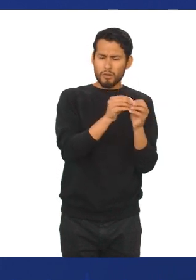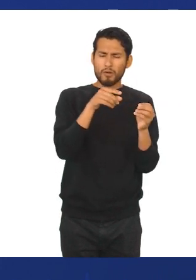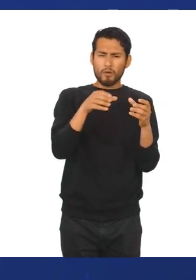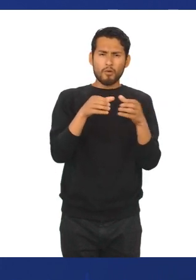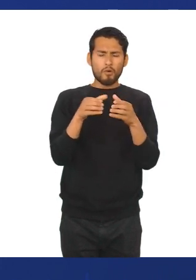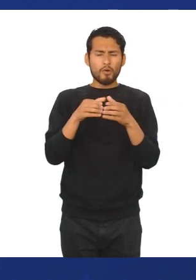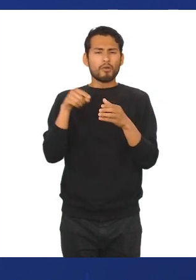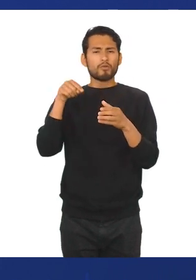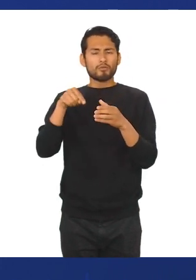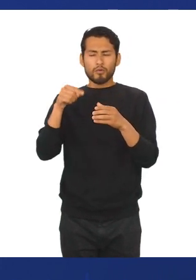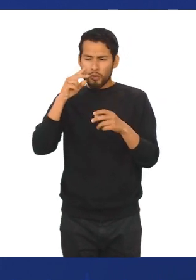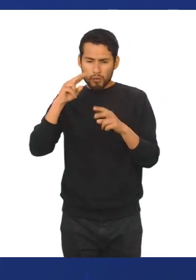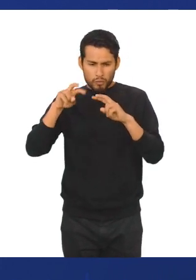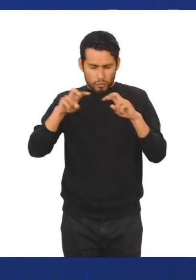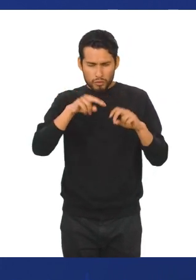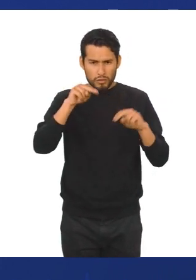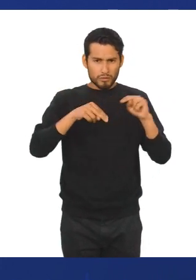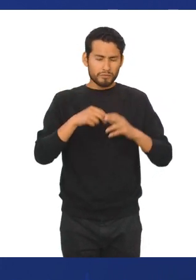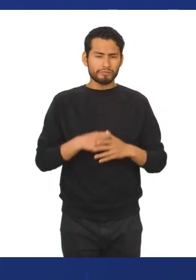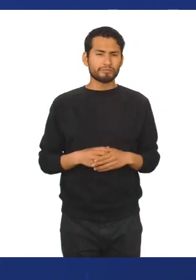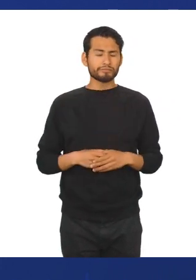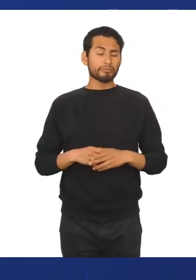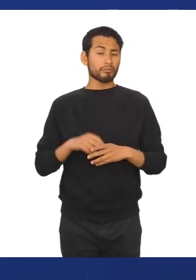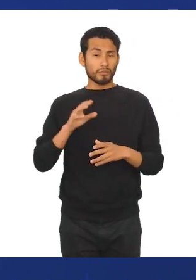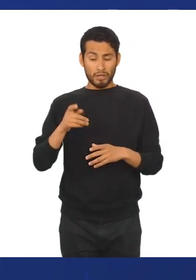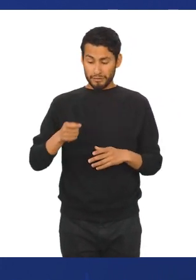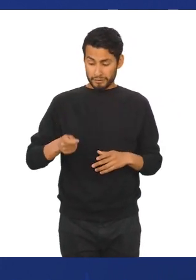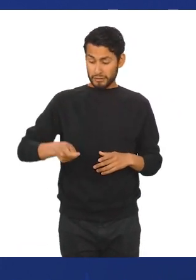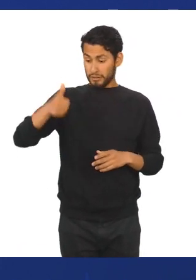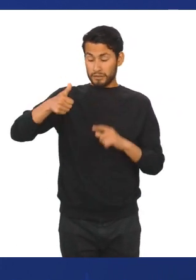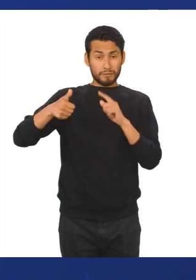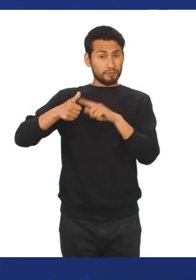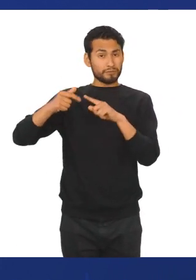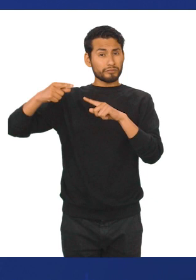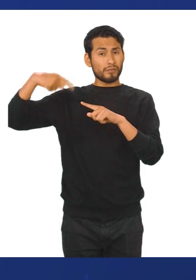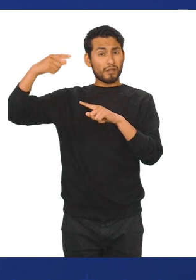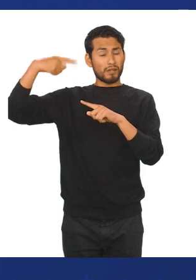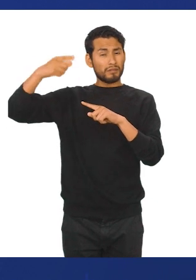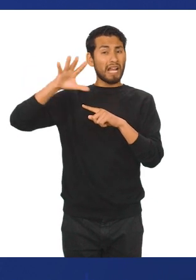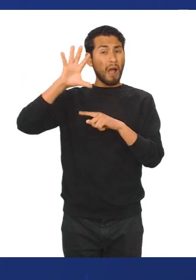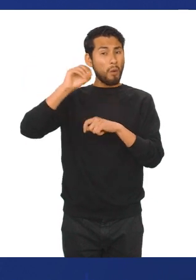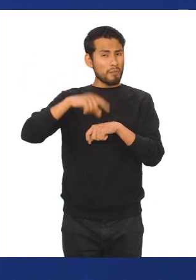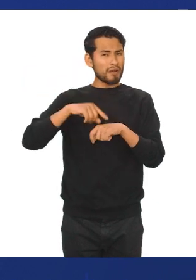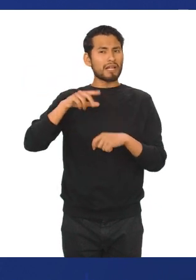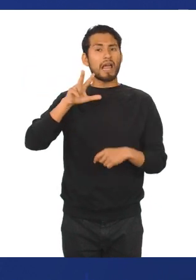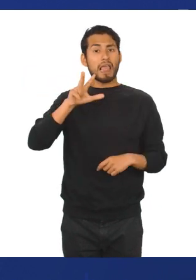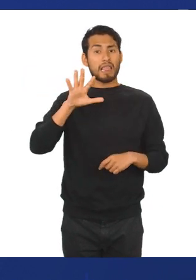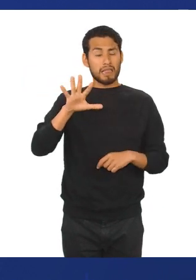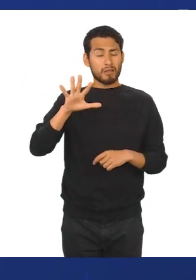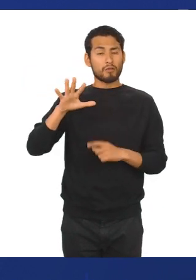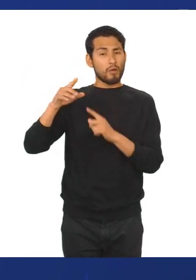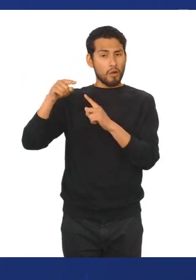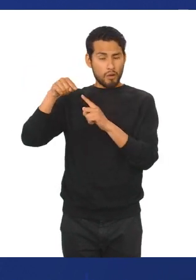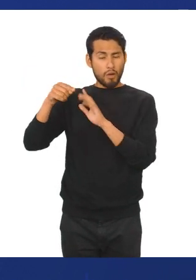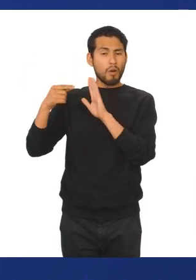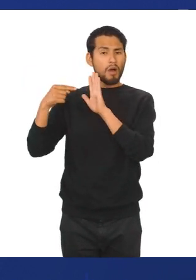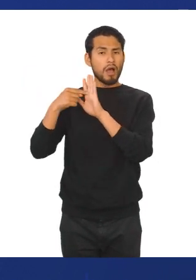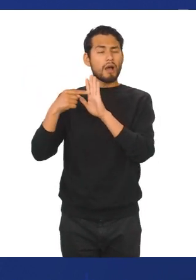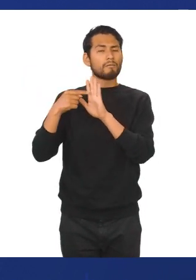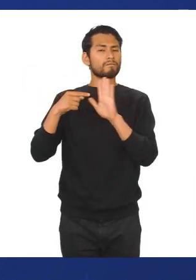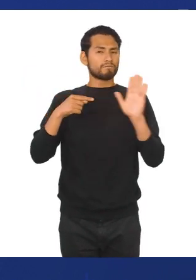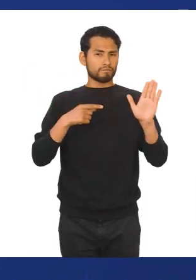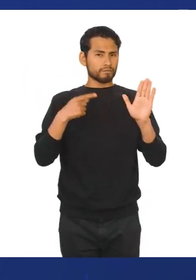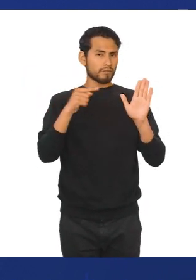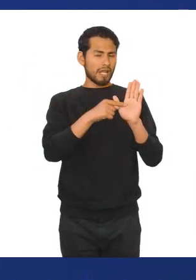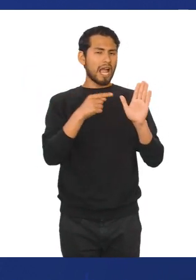estadístico. Al tirar una moneda 50 veces salen 35 caras. ¡Ajá! Se representa por F